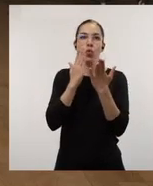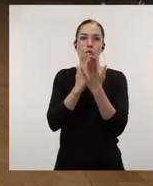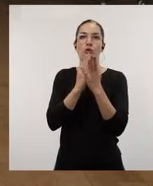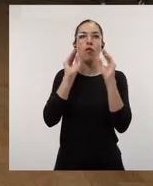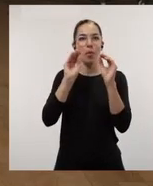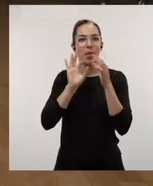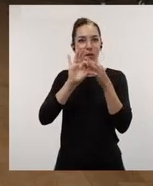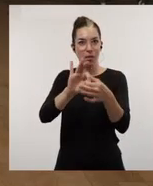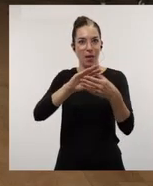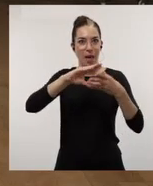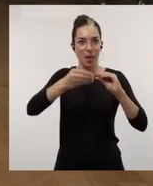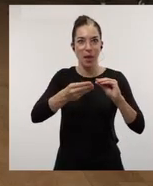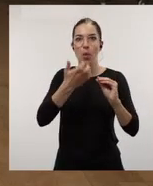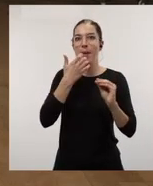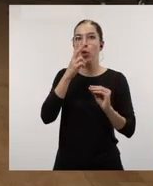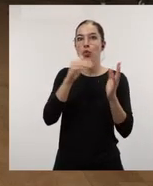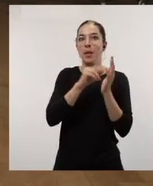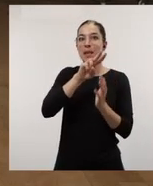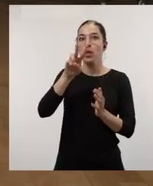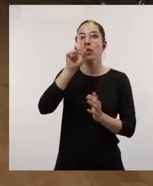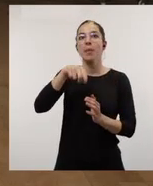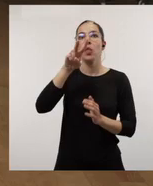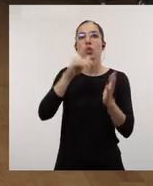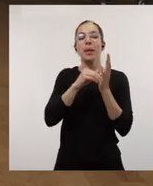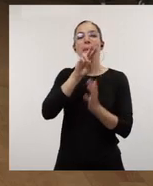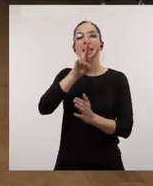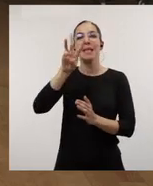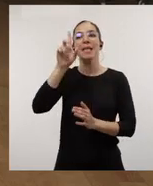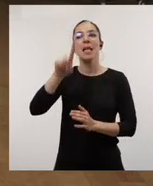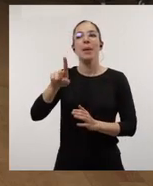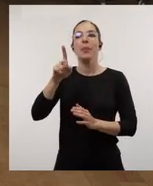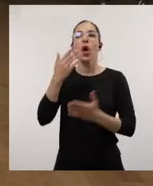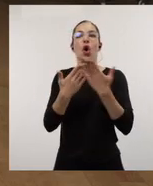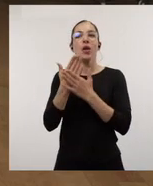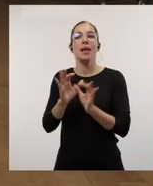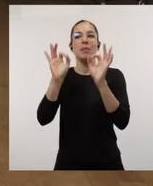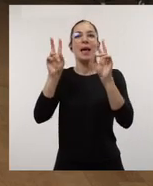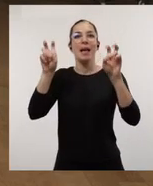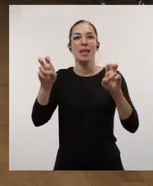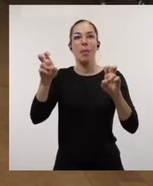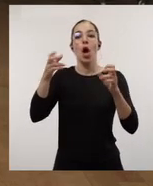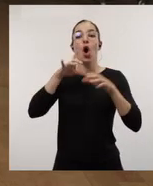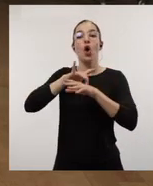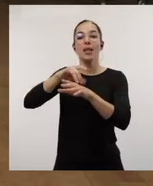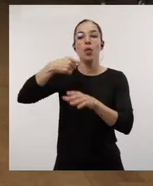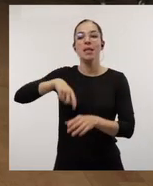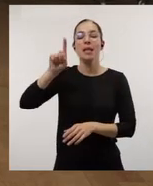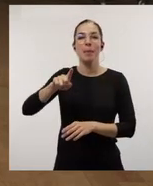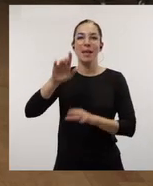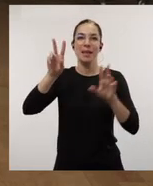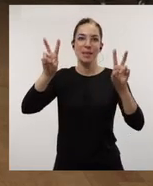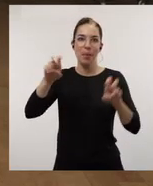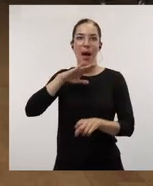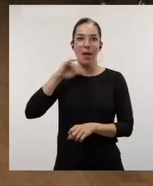-2023, y también que vais a incorporar jornadas específicas sobre orientación profesional y sobre habilidades blandas, sobre soft skill.